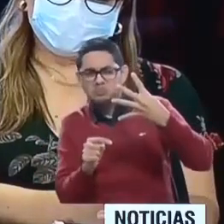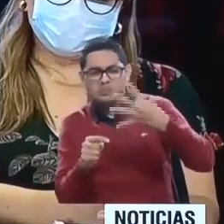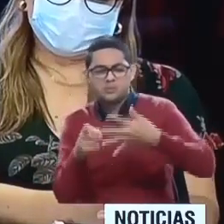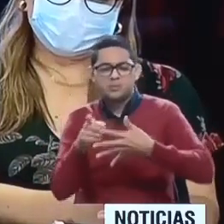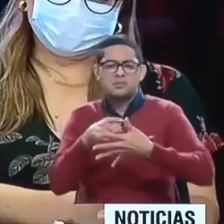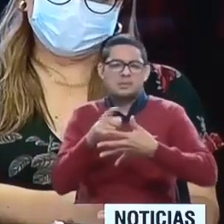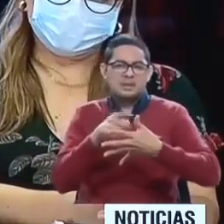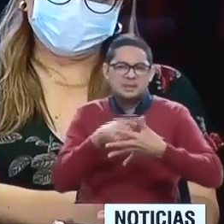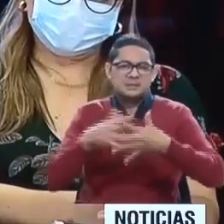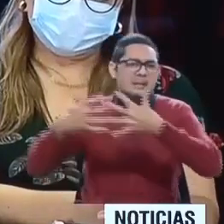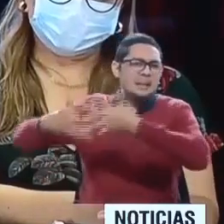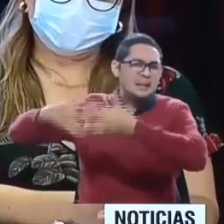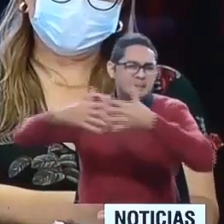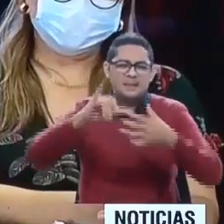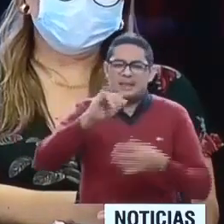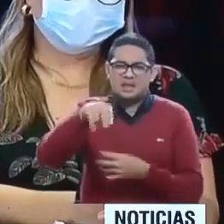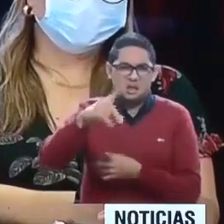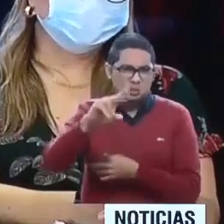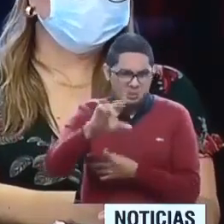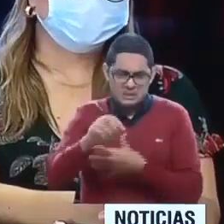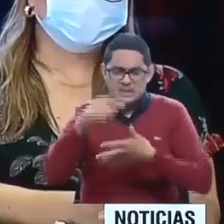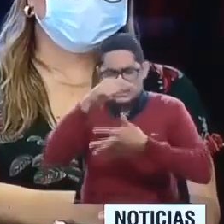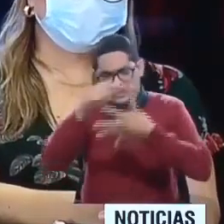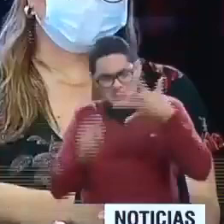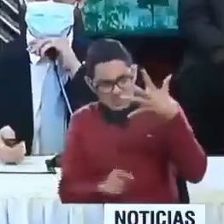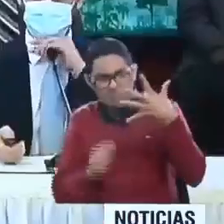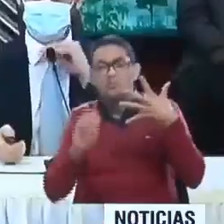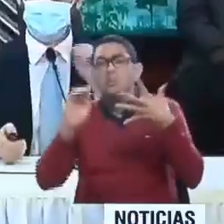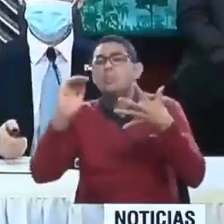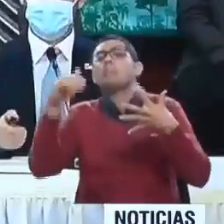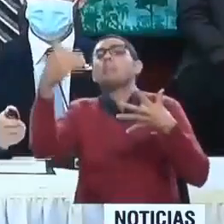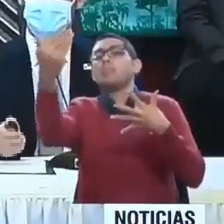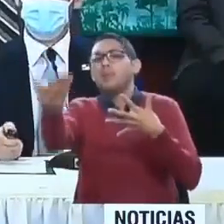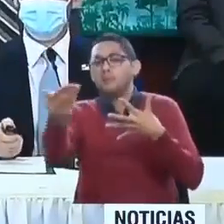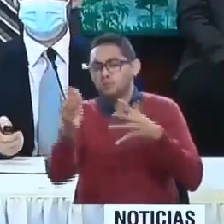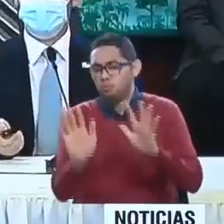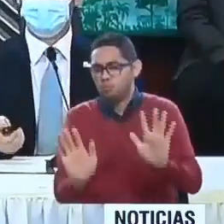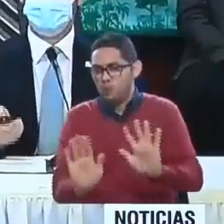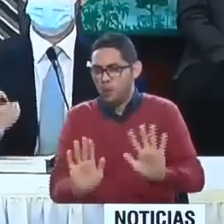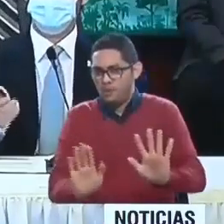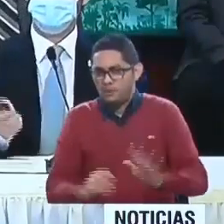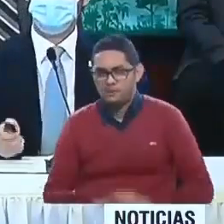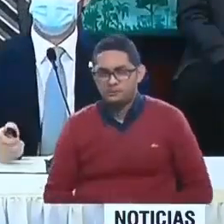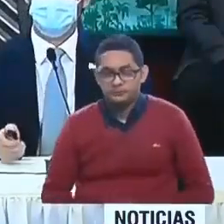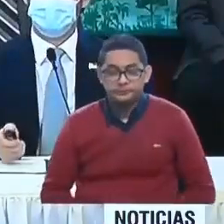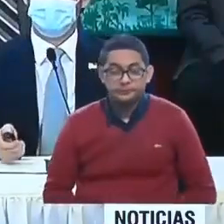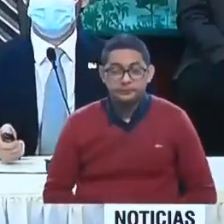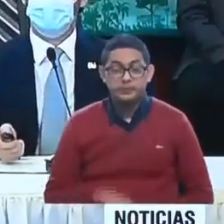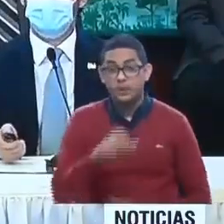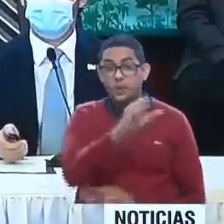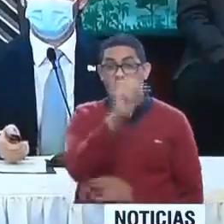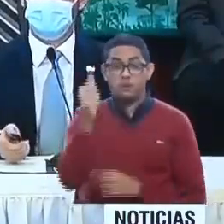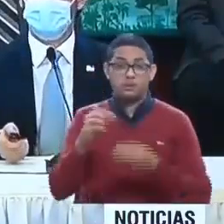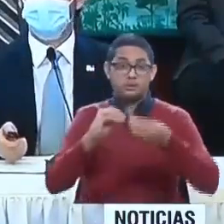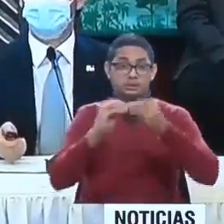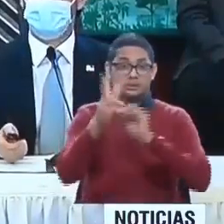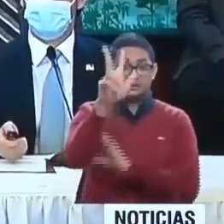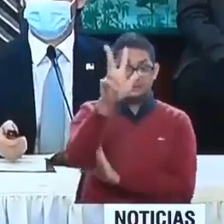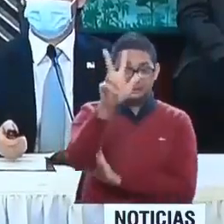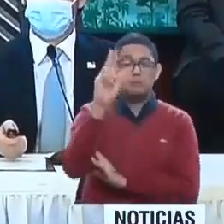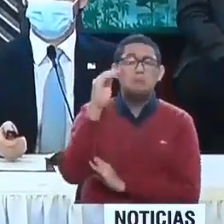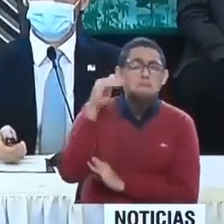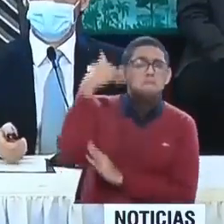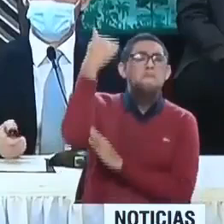El bloque número 3 está conformado por el